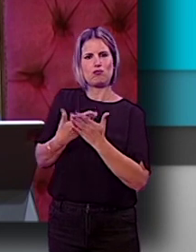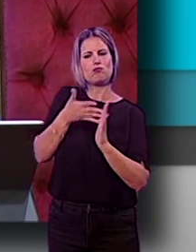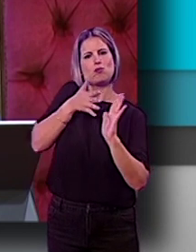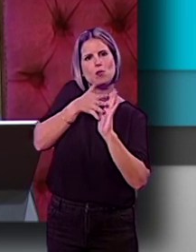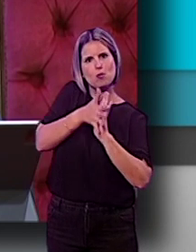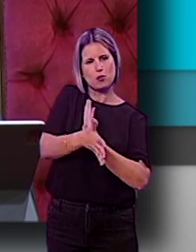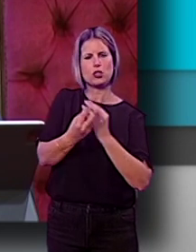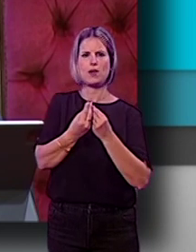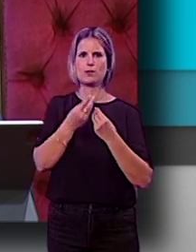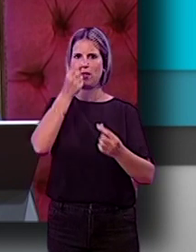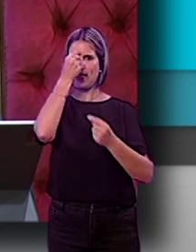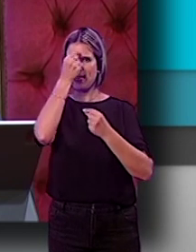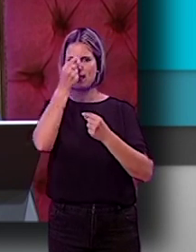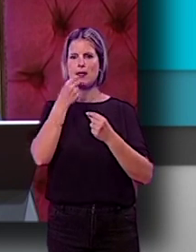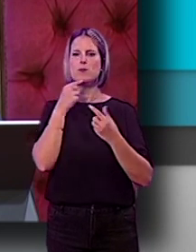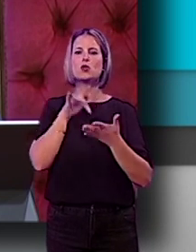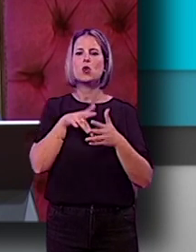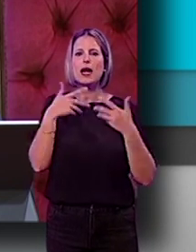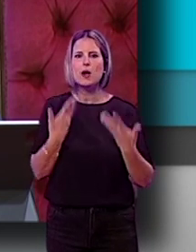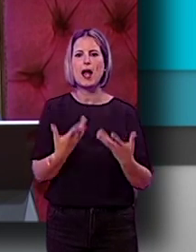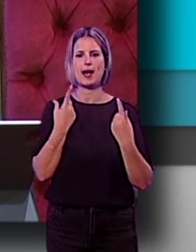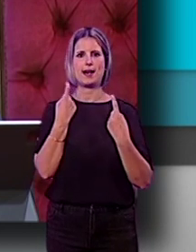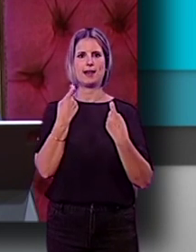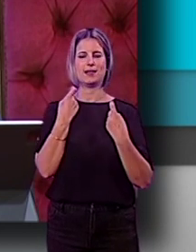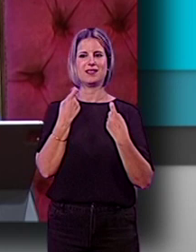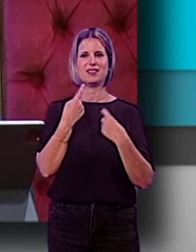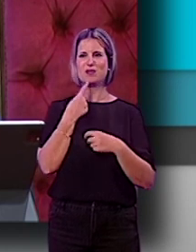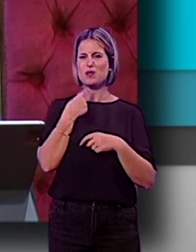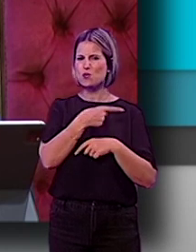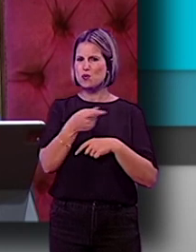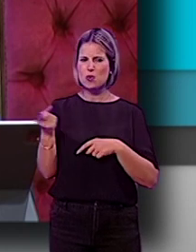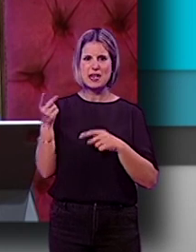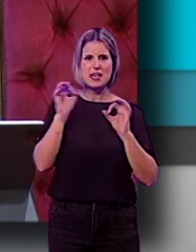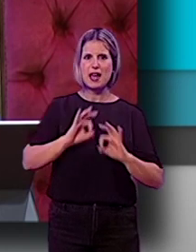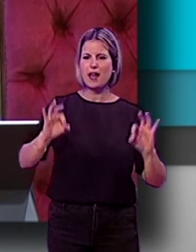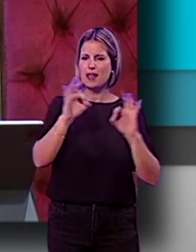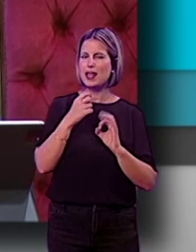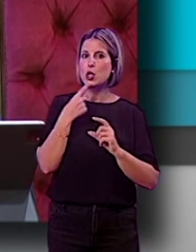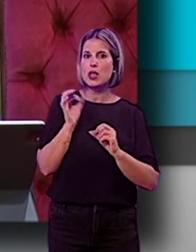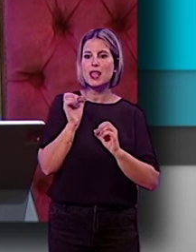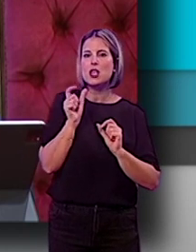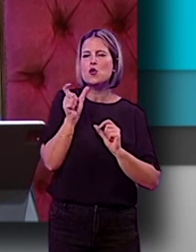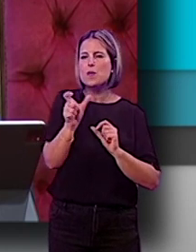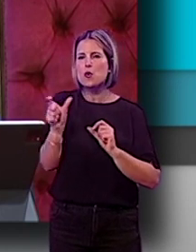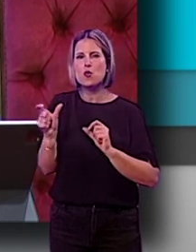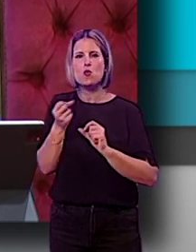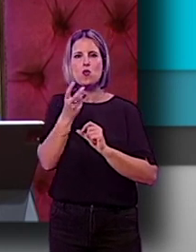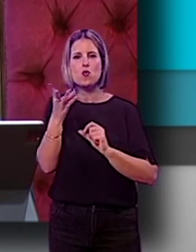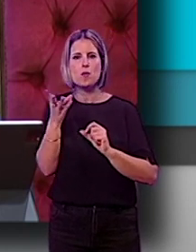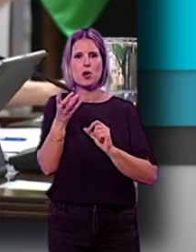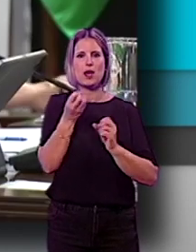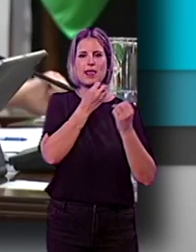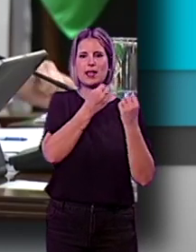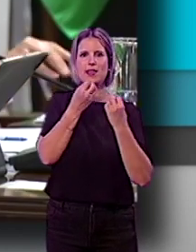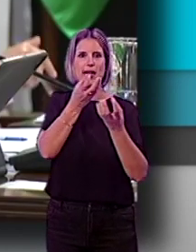de una manera muy seria cuáles son las necesidades reales del área. En ningún caso se llega al número señalado en la declaración